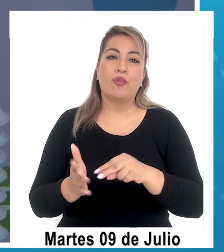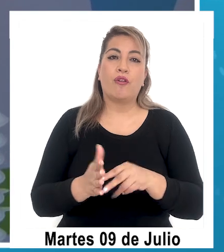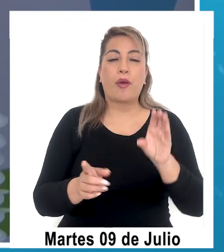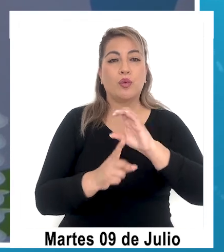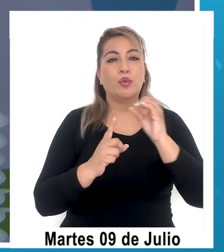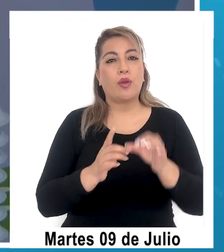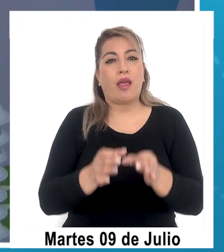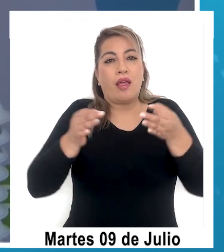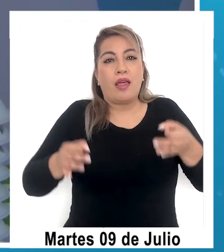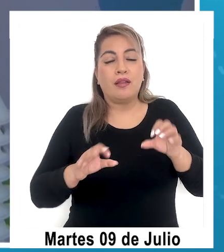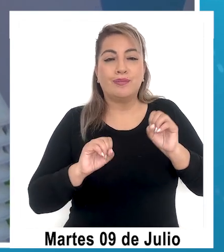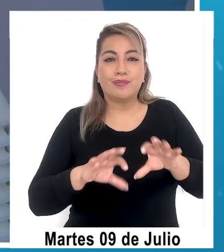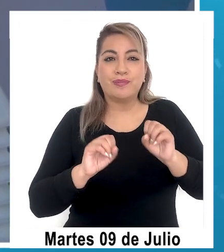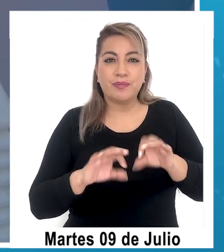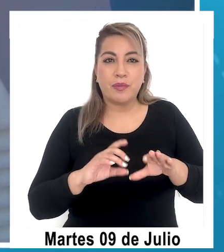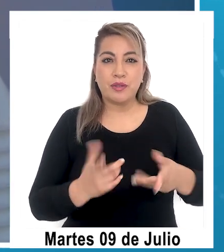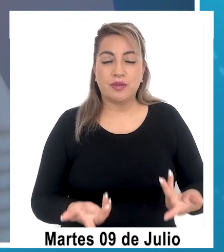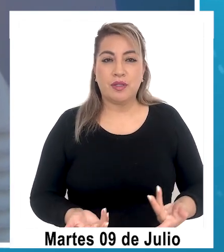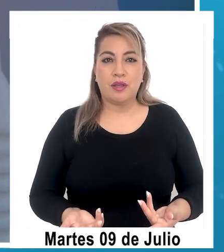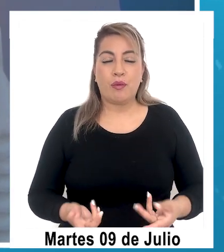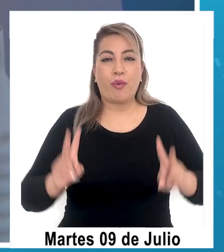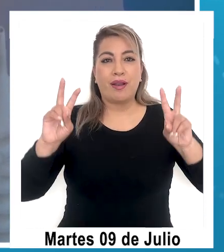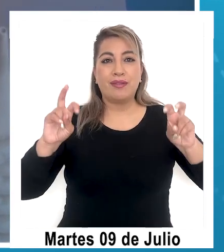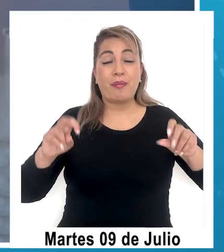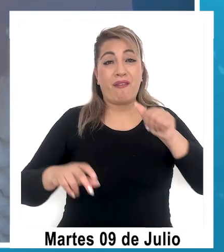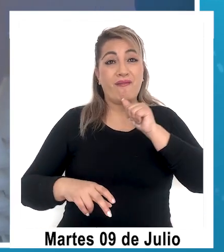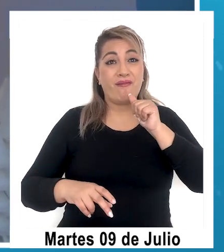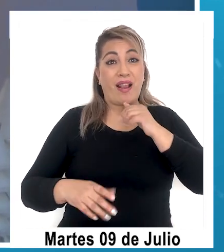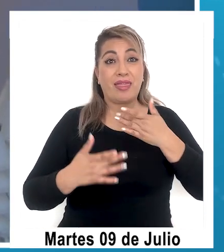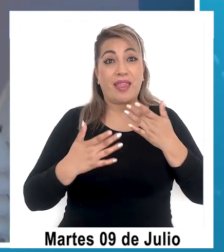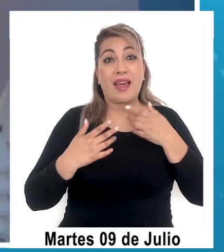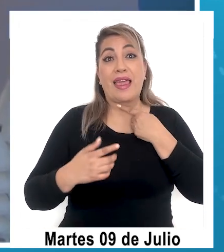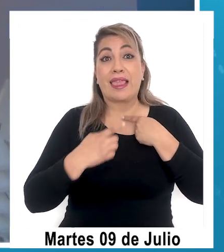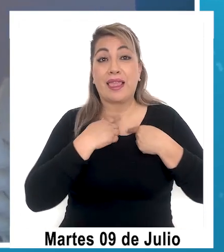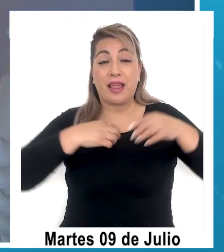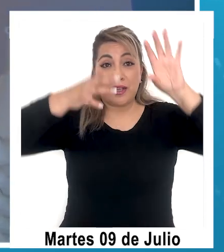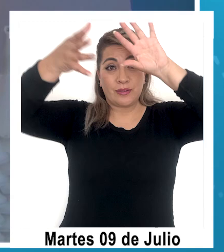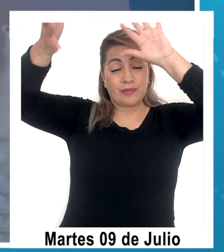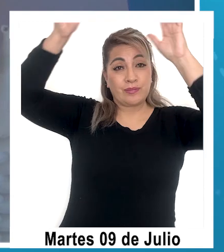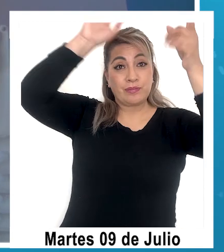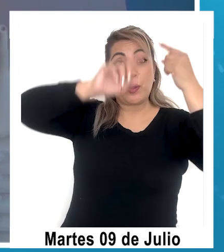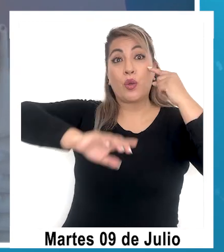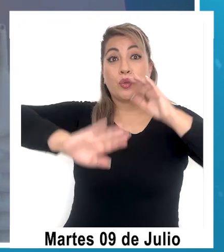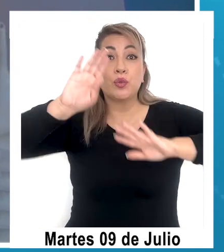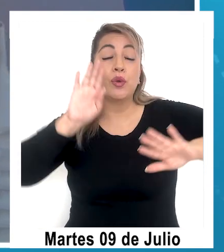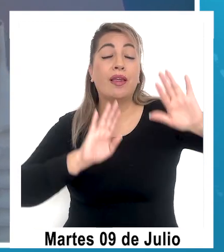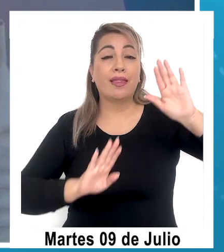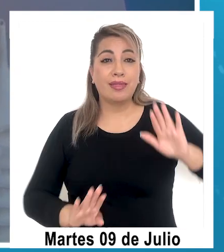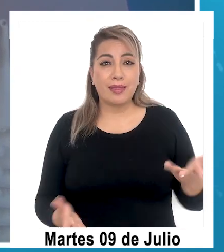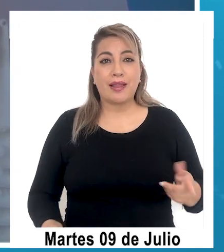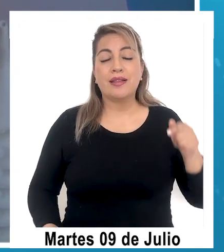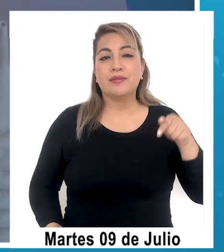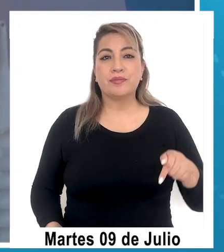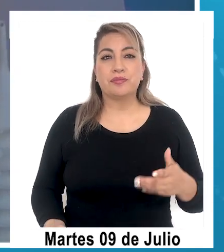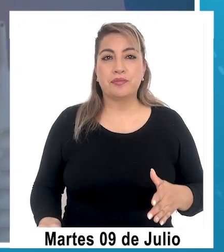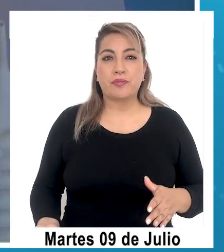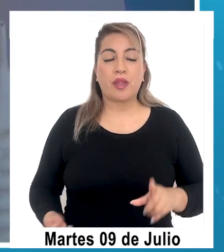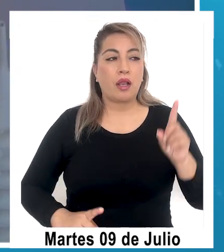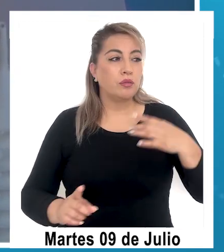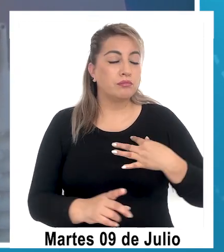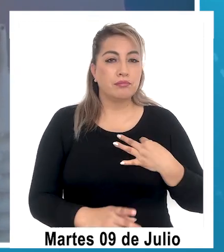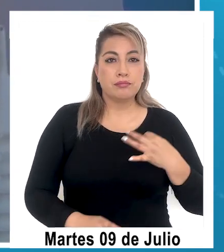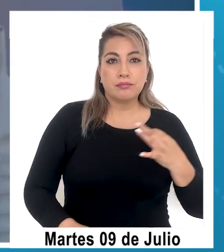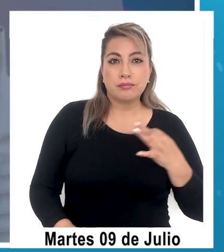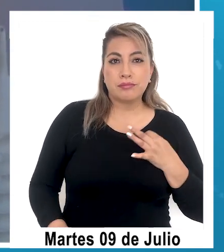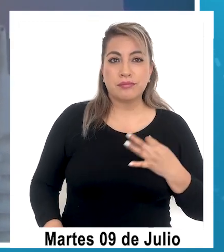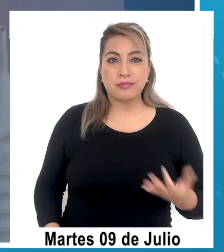educación por el tema medioambiental, que es un poco distante lo que significa la protección del mismo. Entonces, mientras los ciudadanos